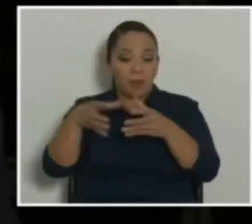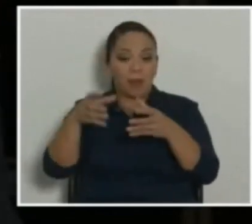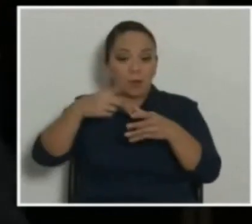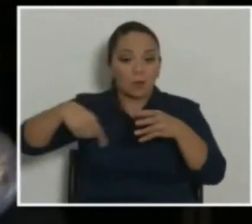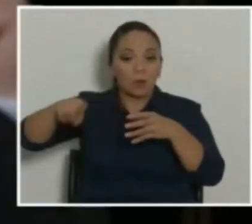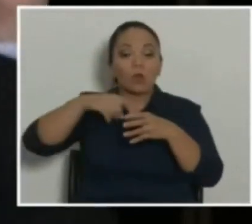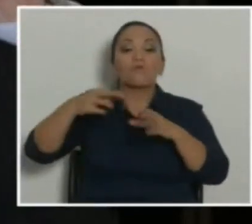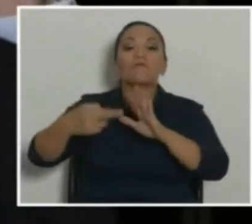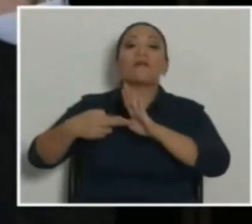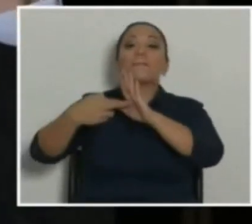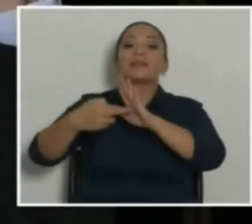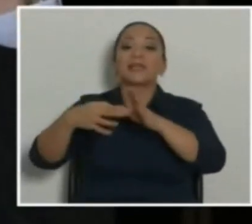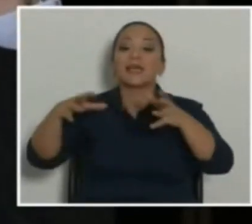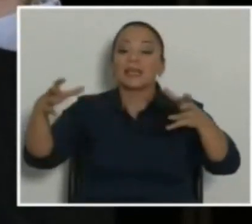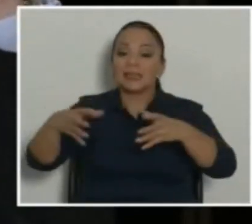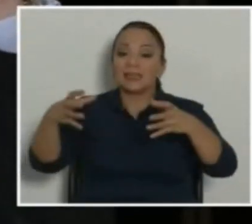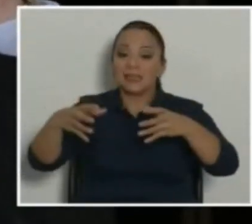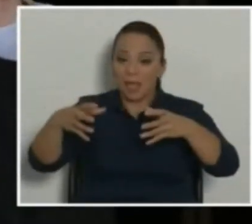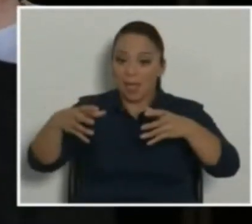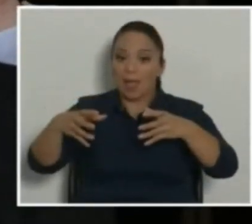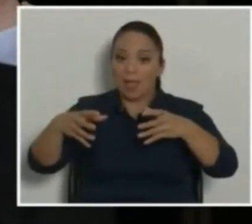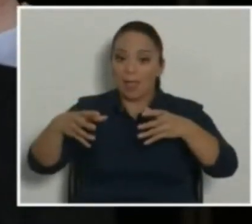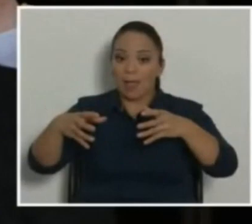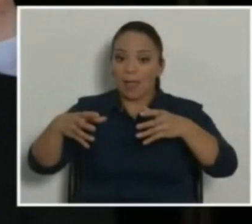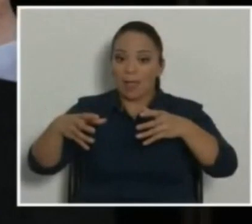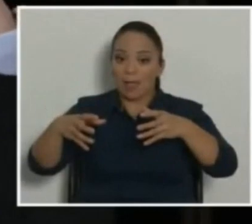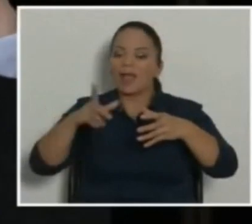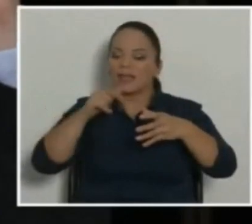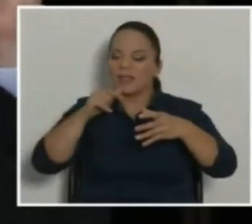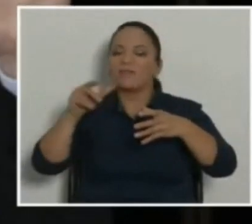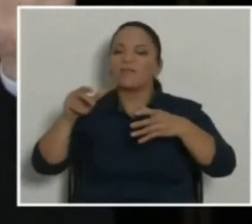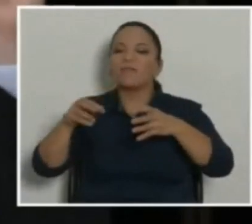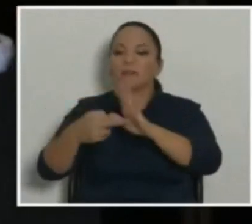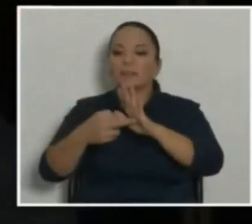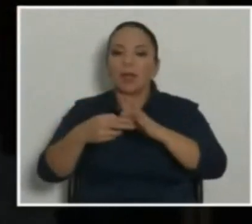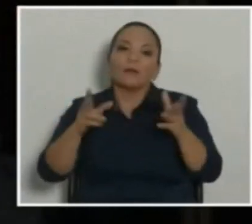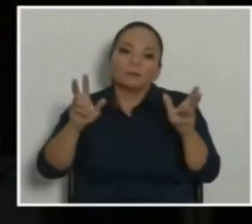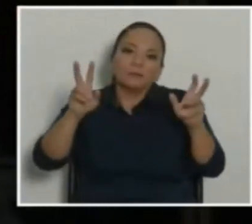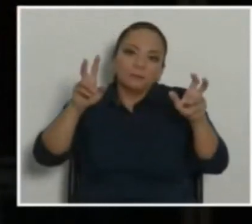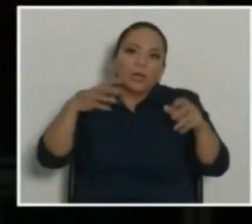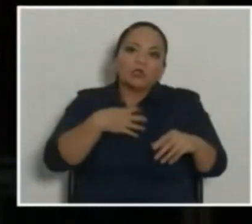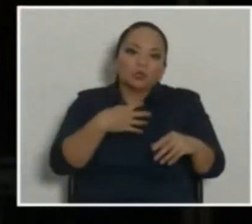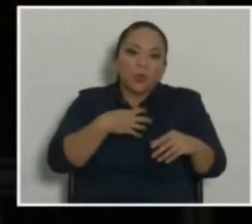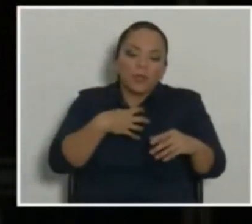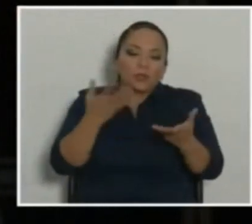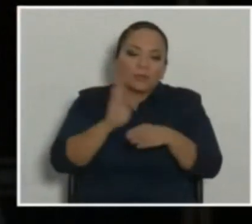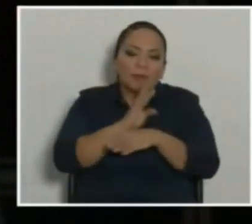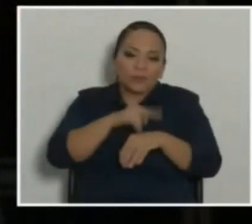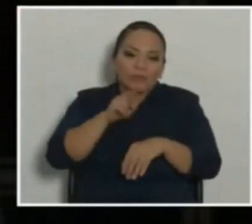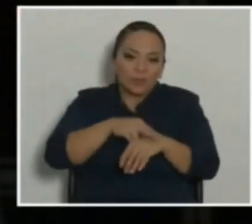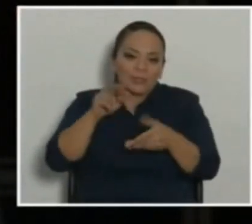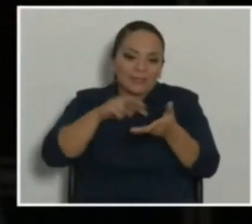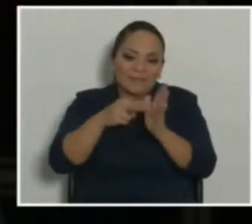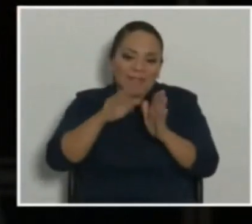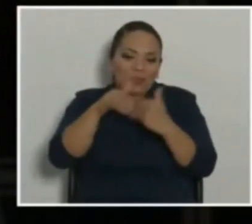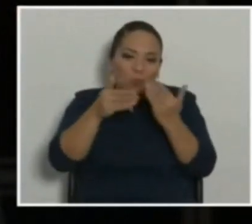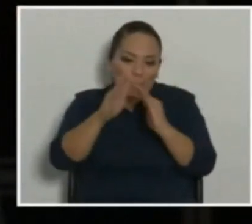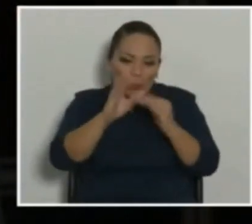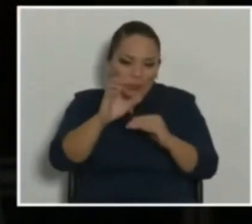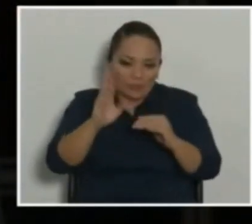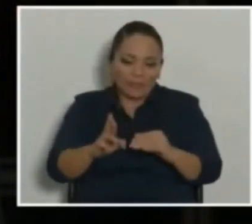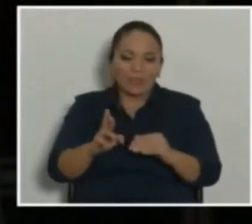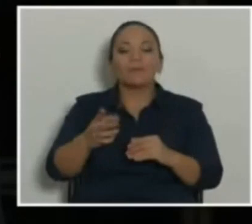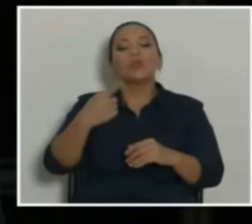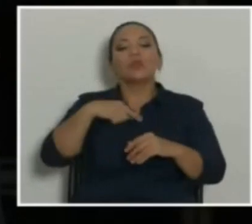asamblea de los dueños, por ley, del Banco Nacional, mandamos a pedir